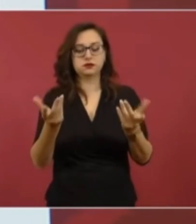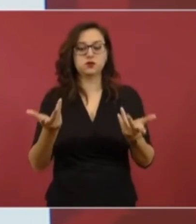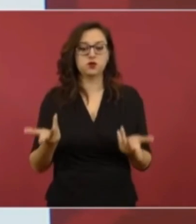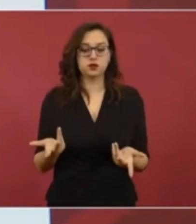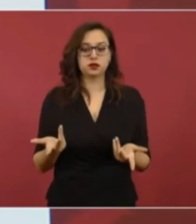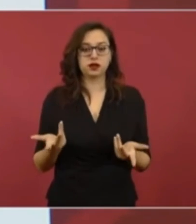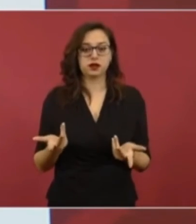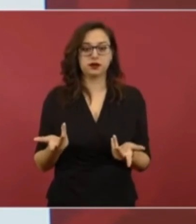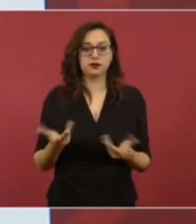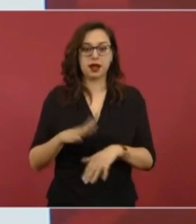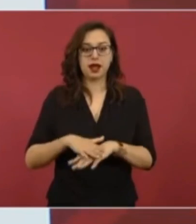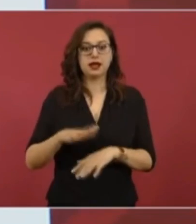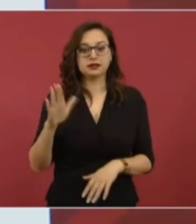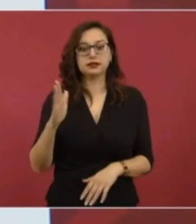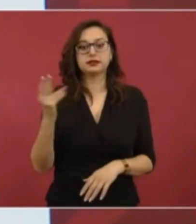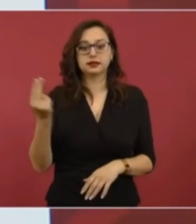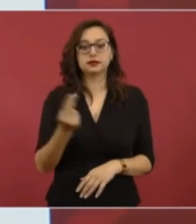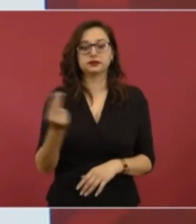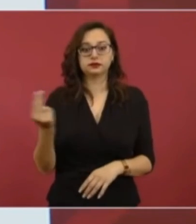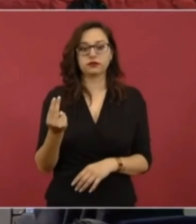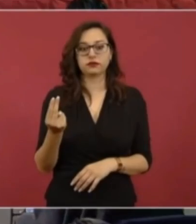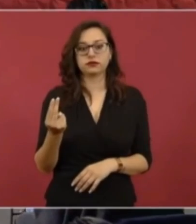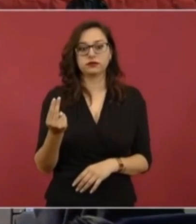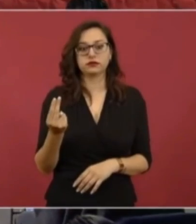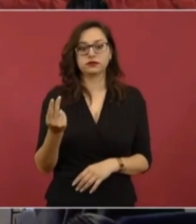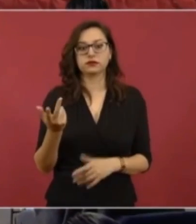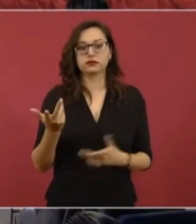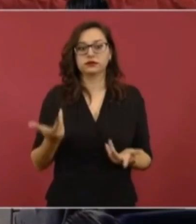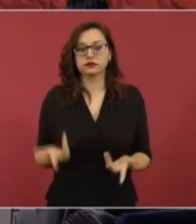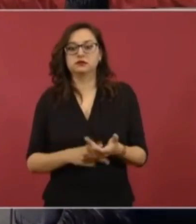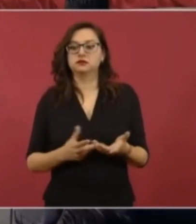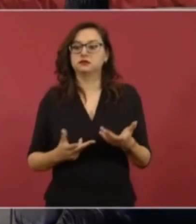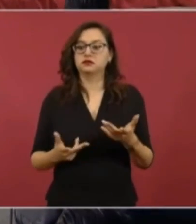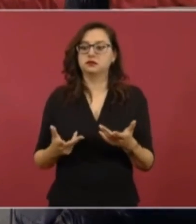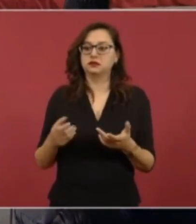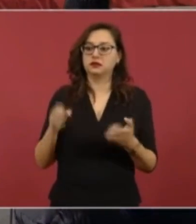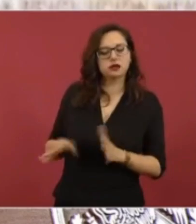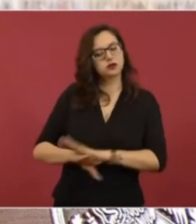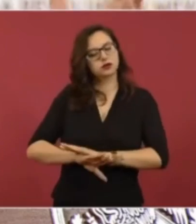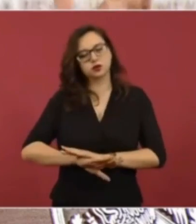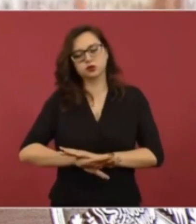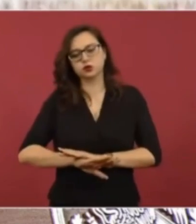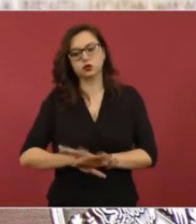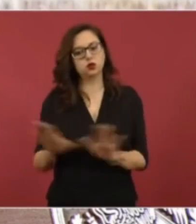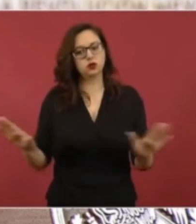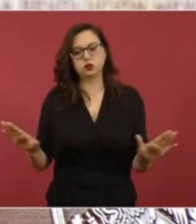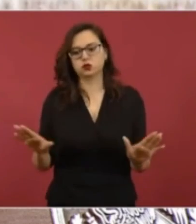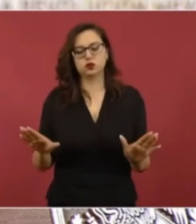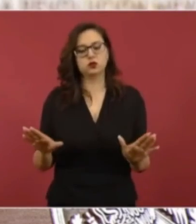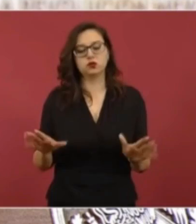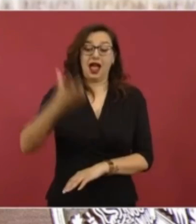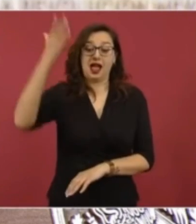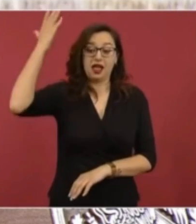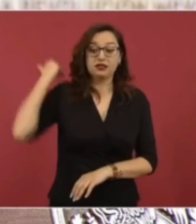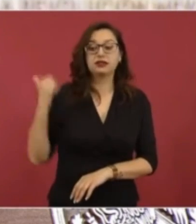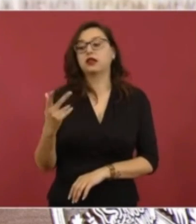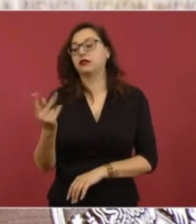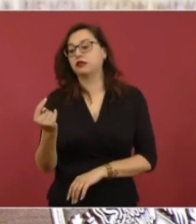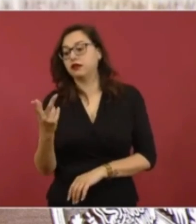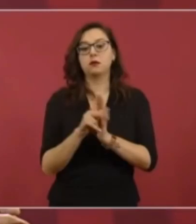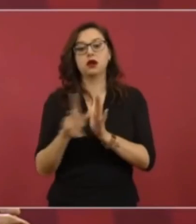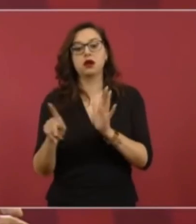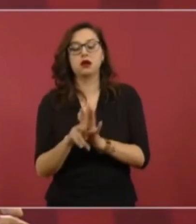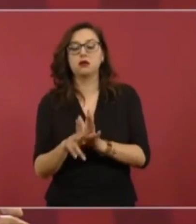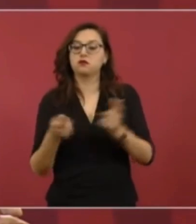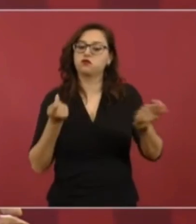no haya manipulación, porque antes los medios de información eran los